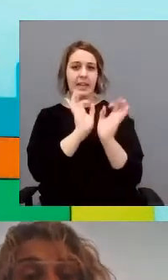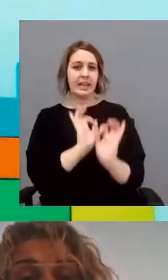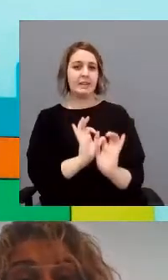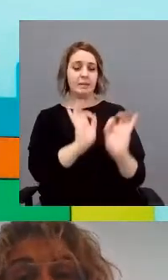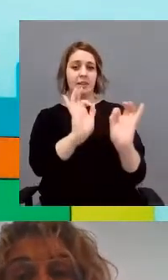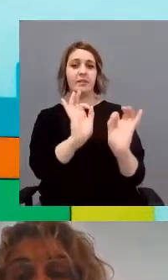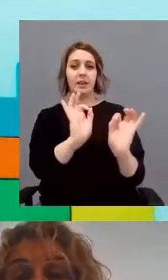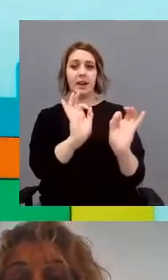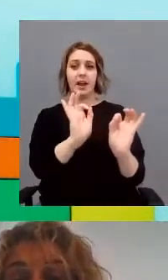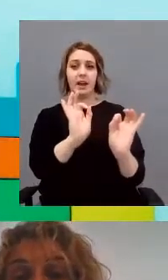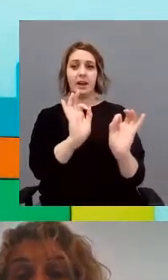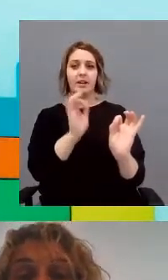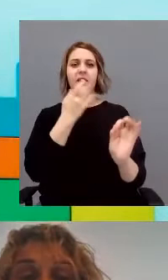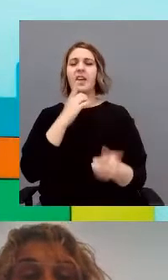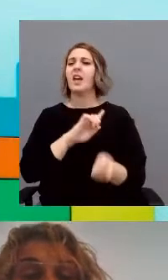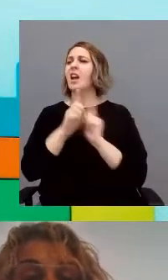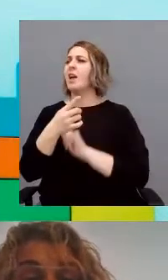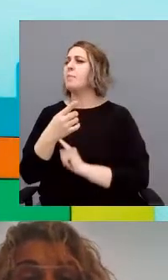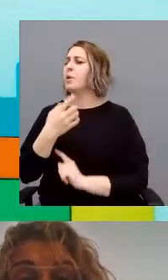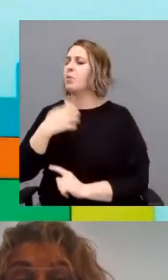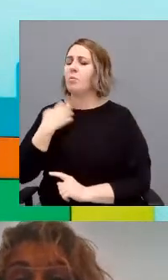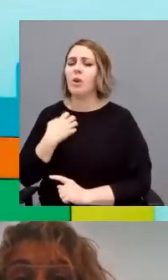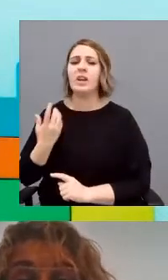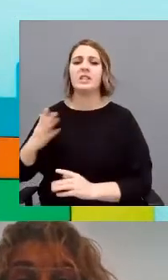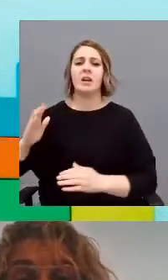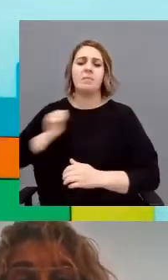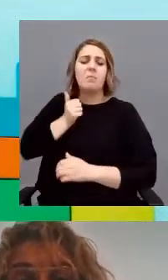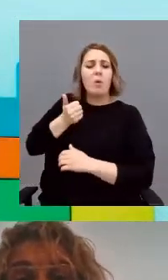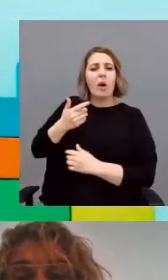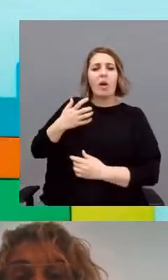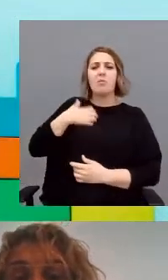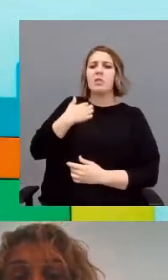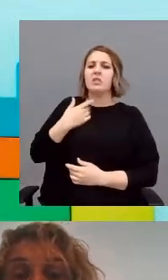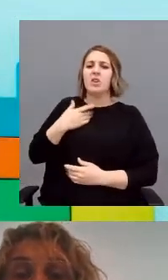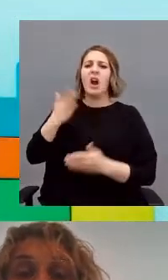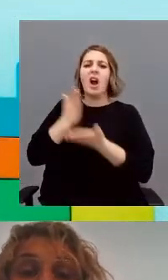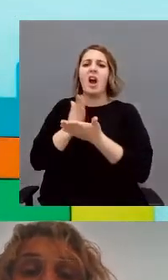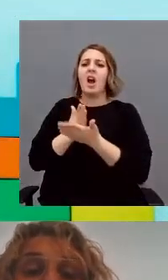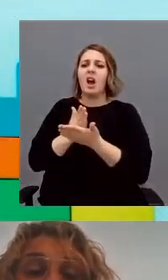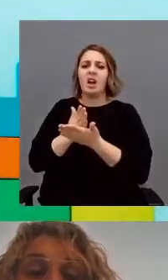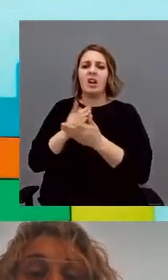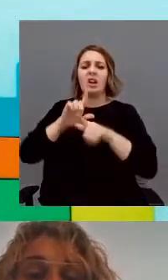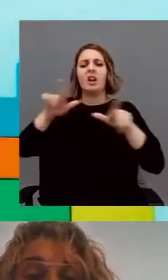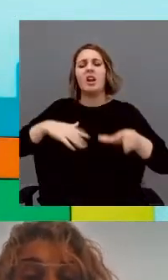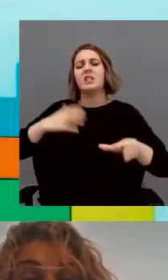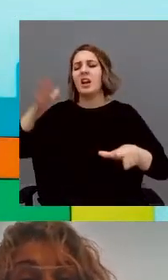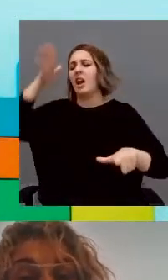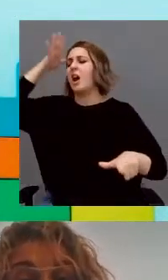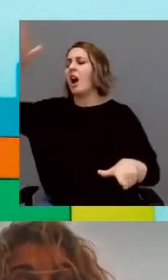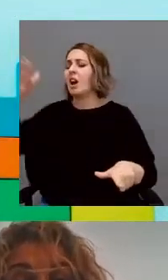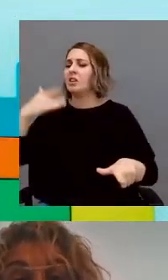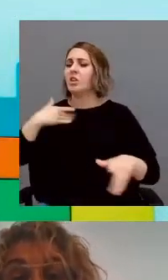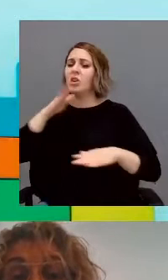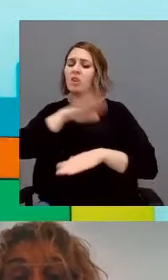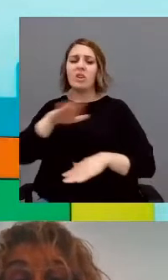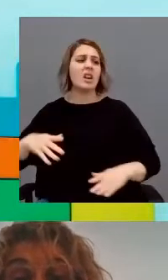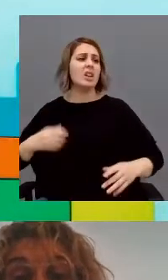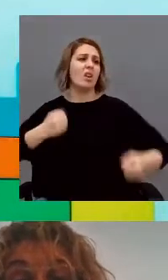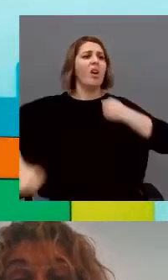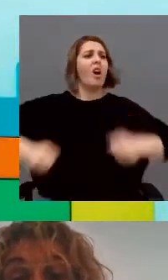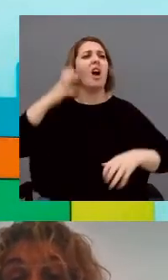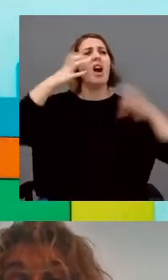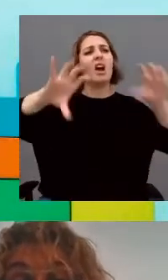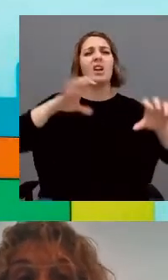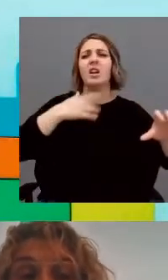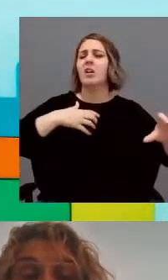me molestan los cambios, los empujones, me pone de los nervios y llego harto a clase. No soporto que los niños empujen, corran y griten. Eso